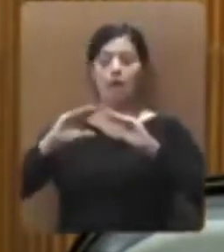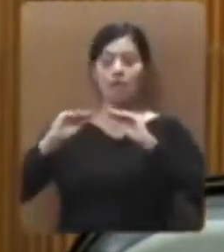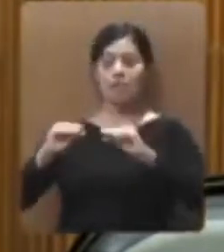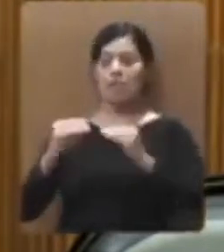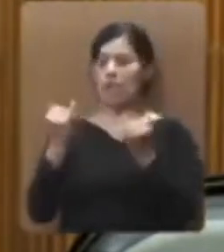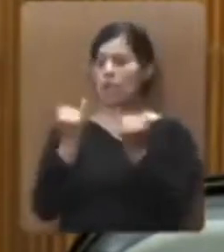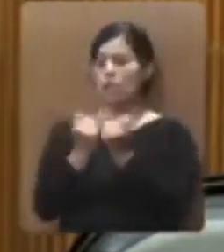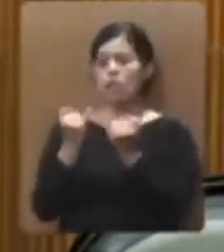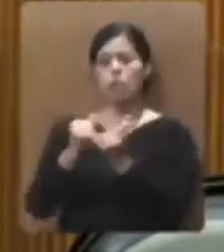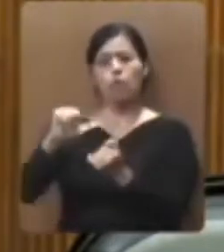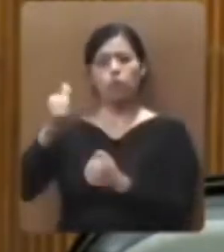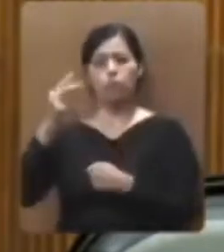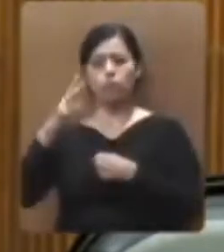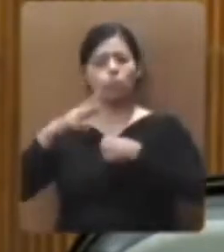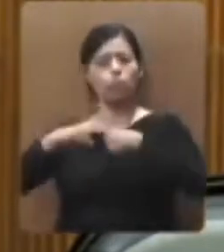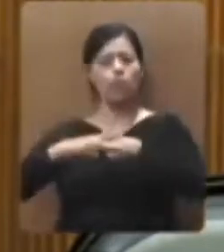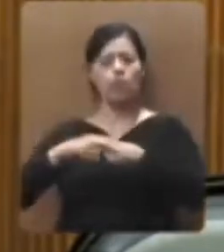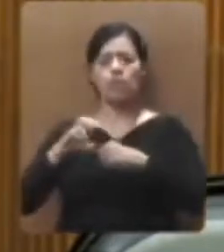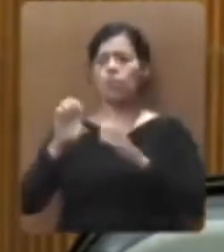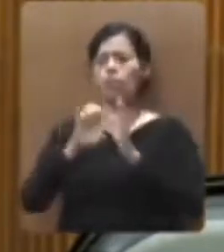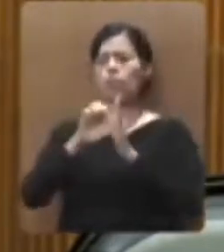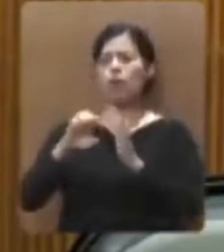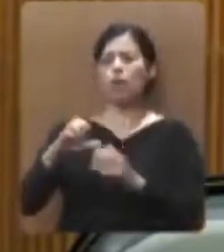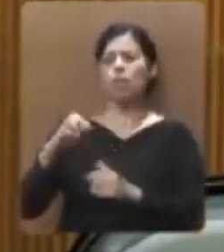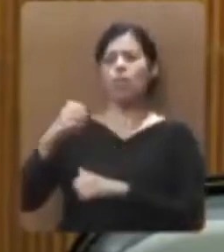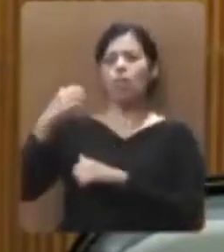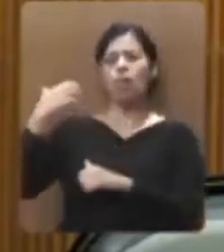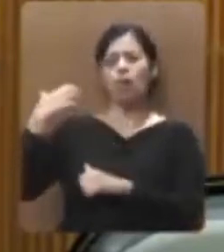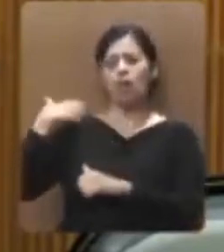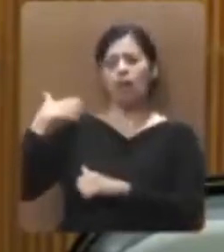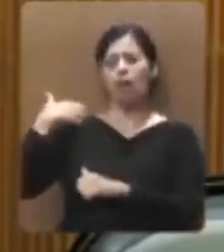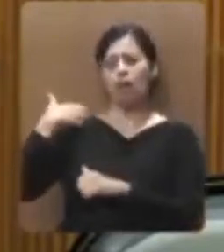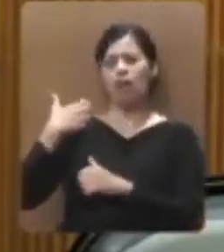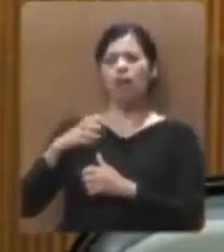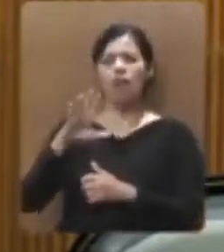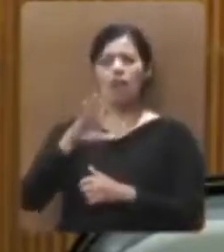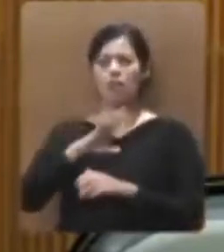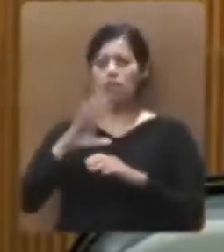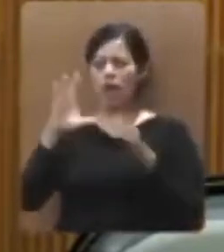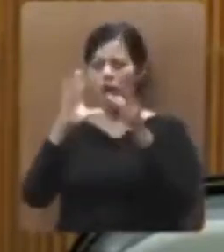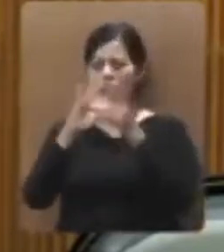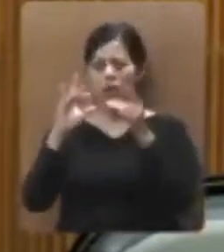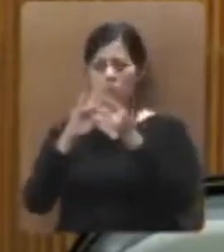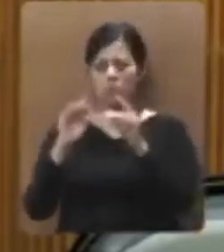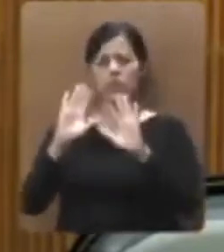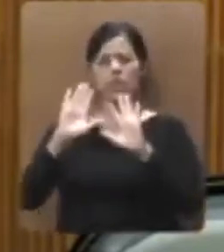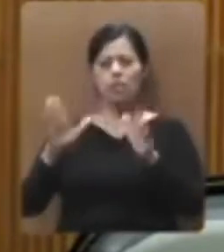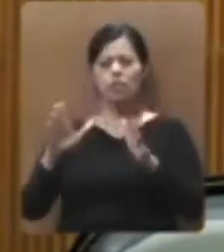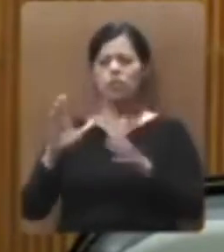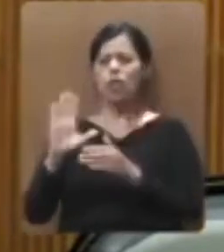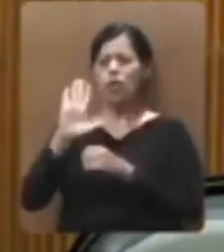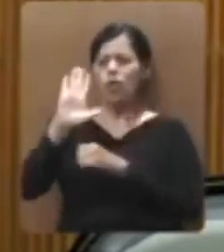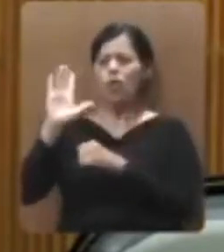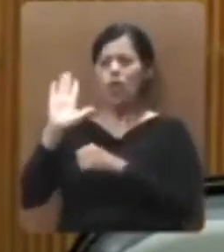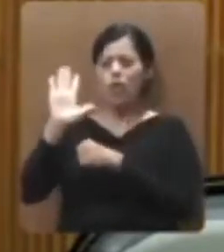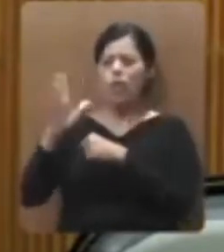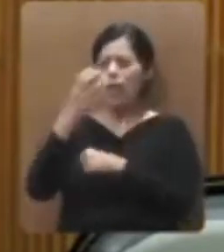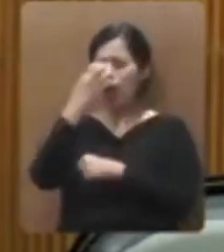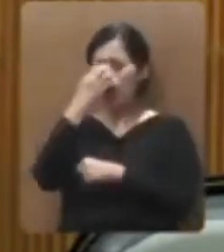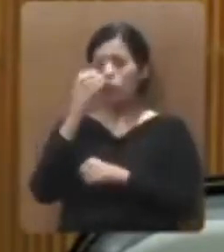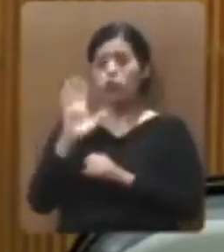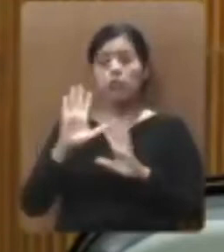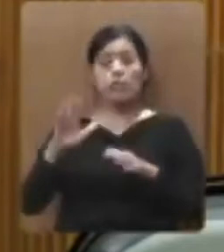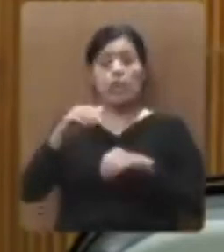como sucede en otros países del mundo, concretamente en Canadá. En Canadá hay protocolos claros y precisos con los avistamientos de osos y el comportamiento y hasta existe